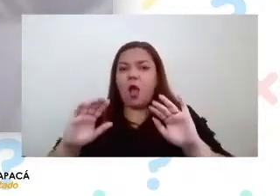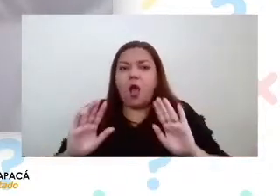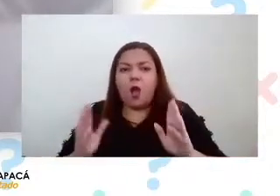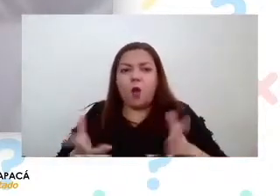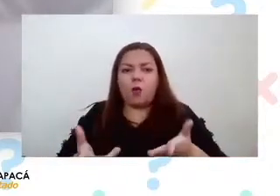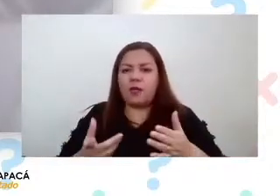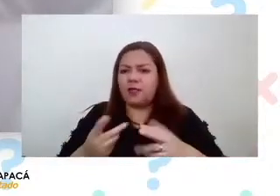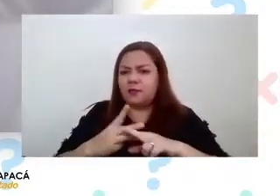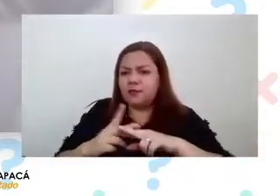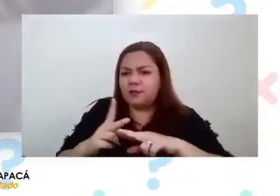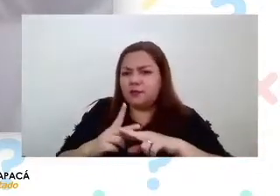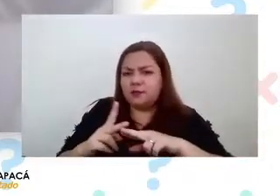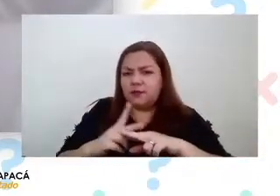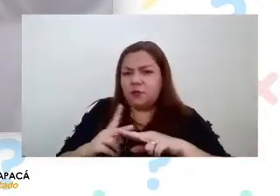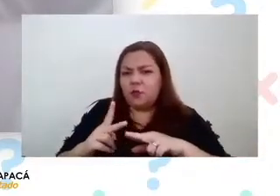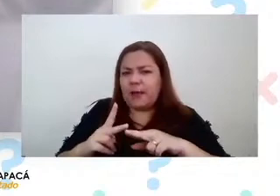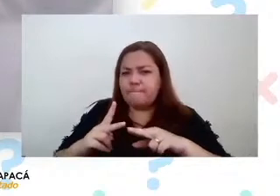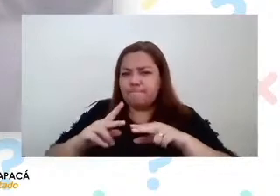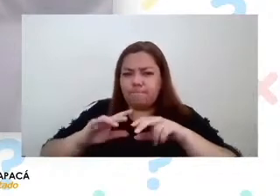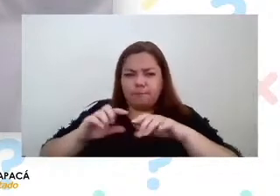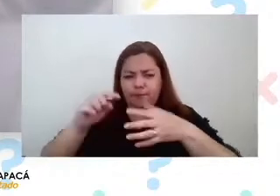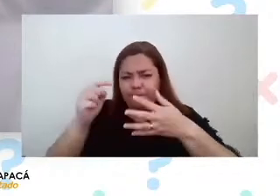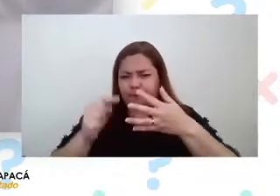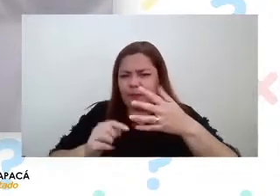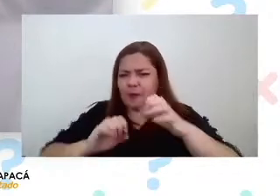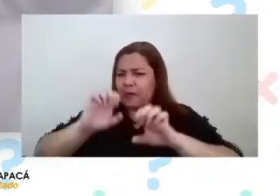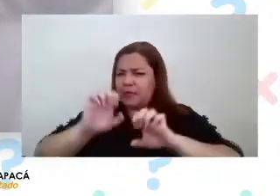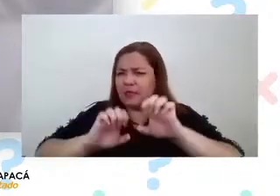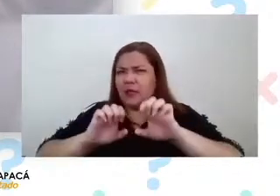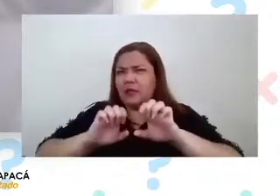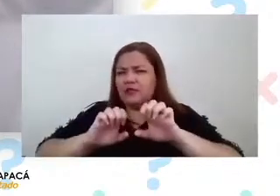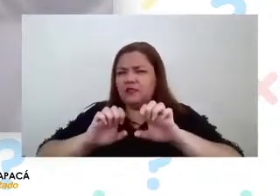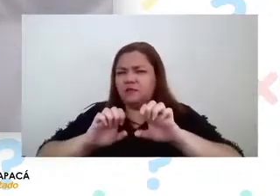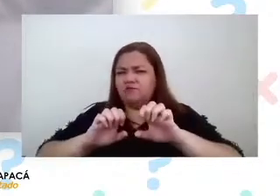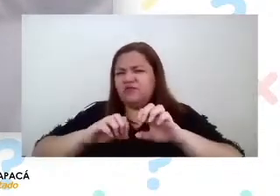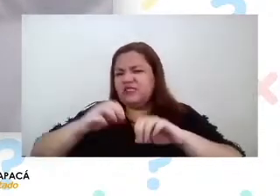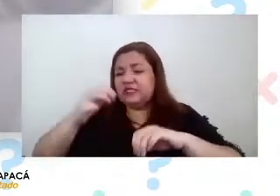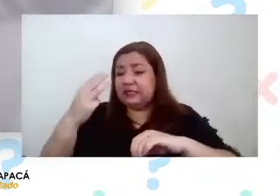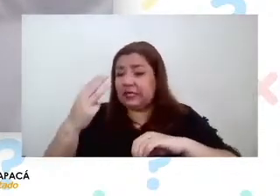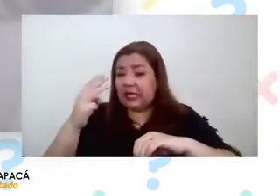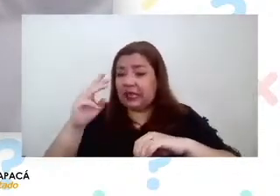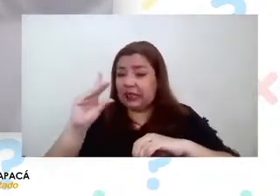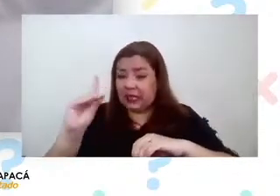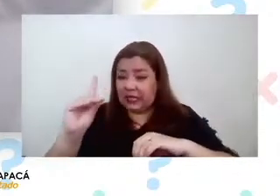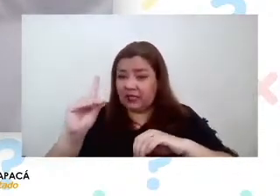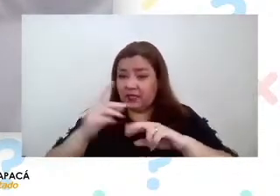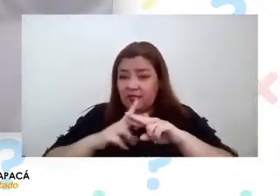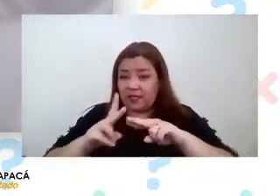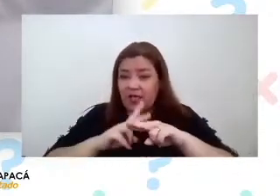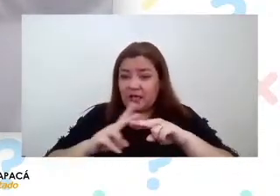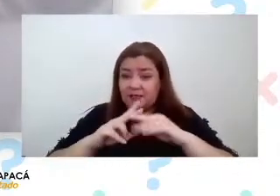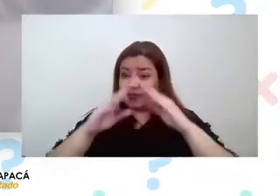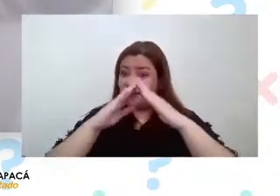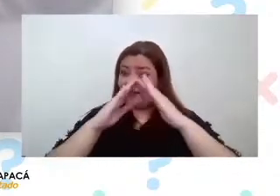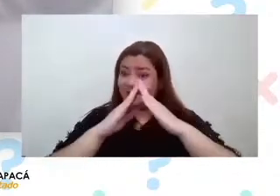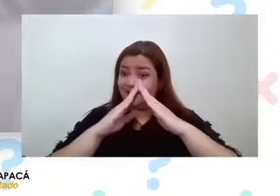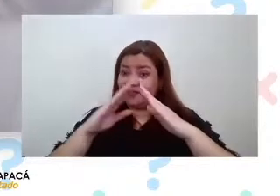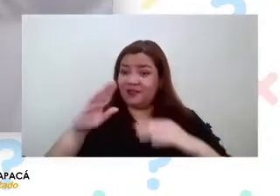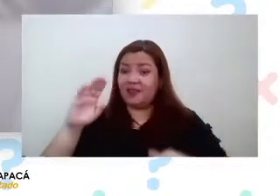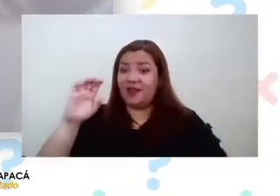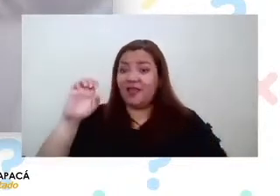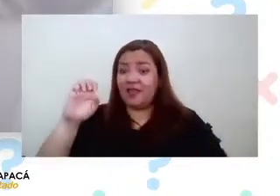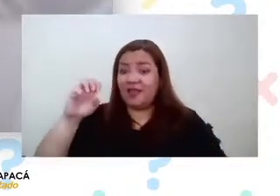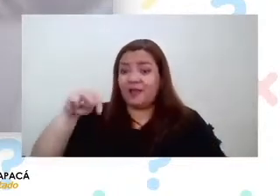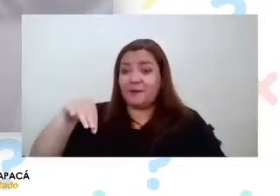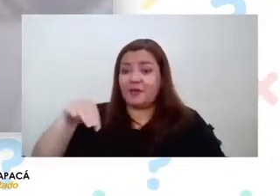máquinas que son 3D que hacen casas del MIT recibimos hace dos